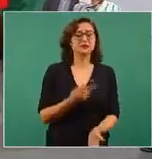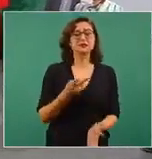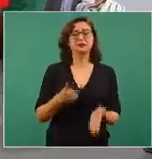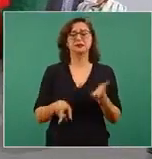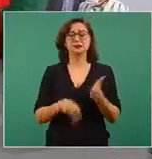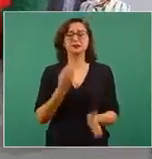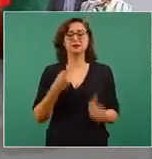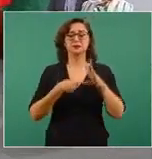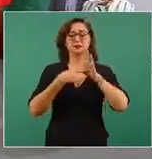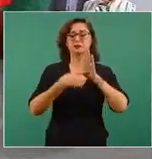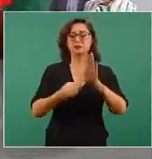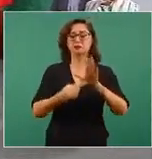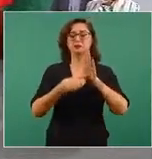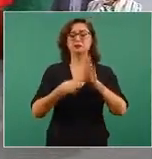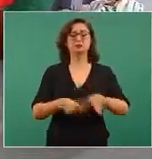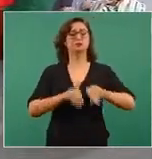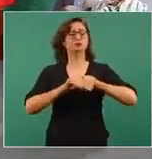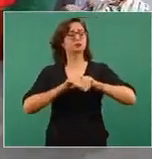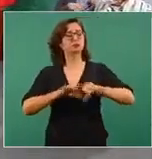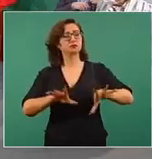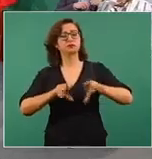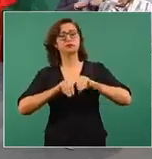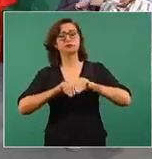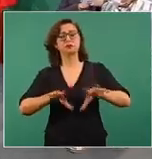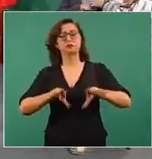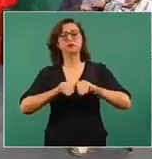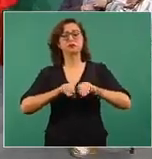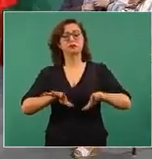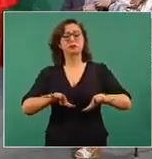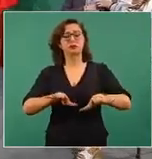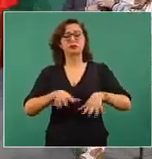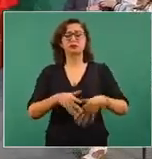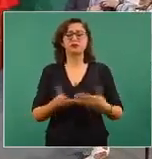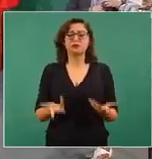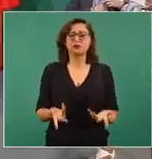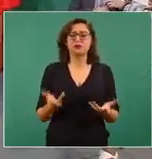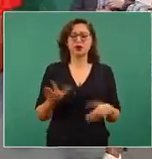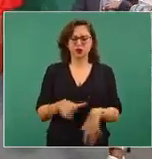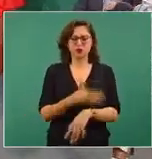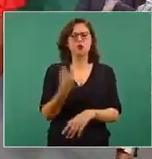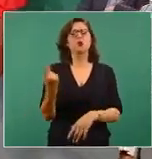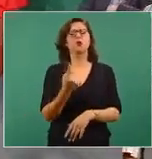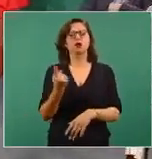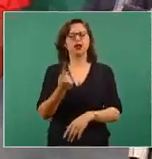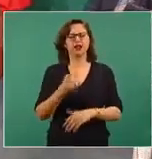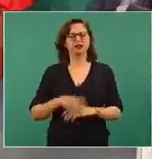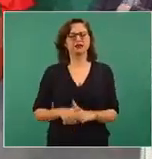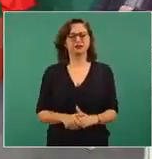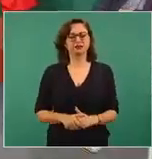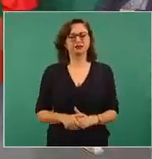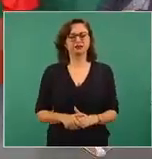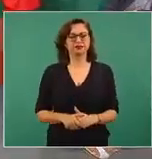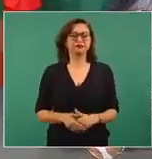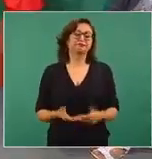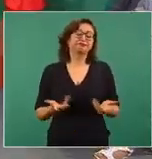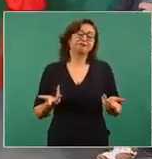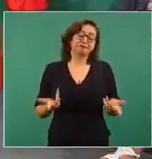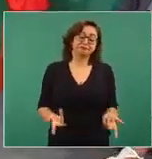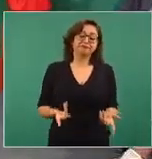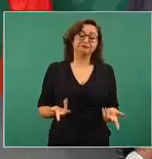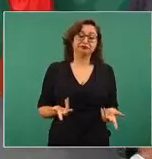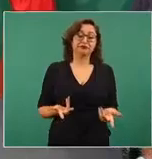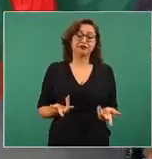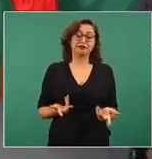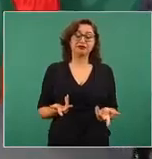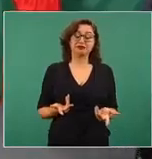por la asociación estrecha y hasta